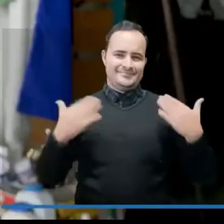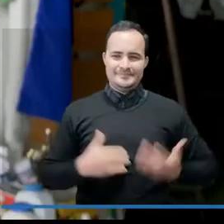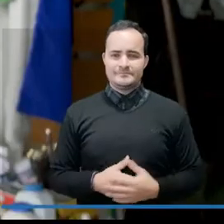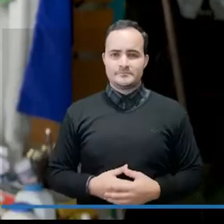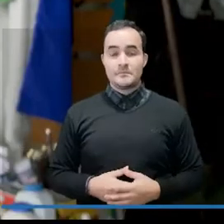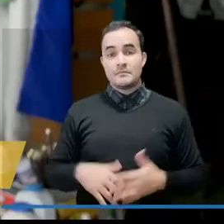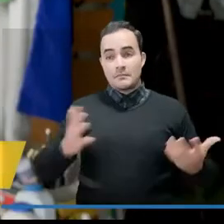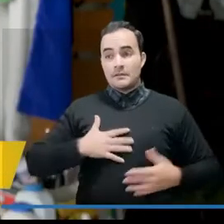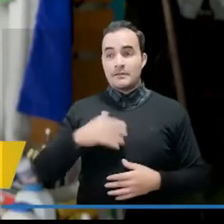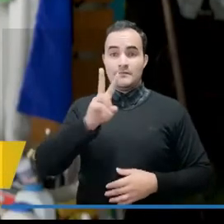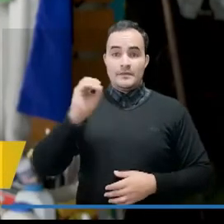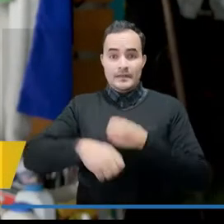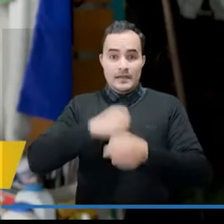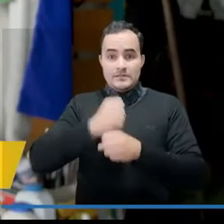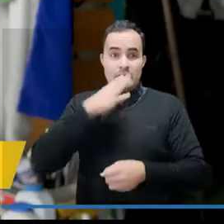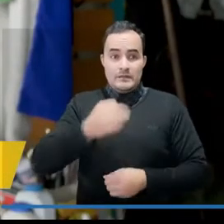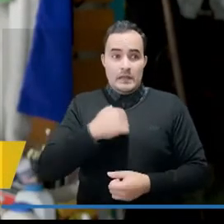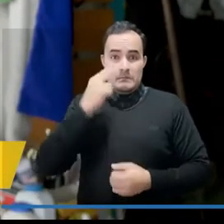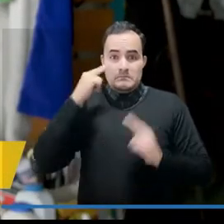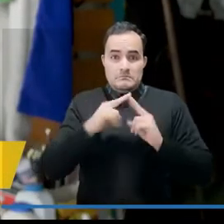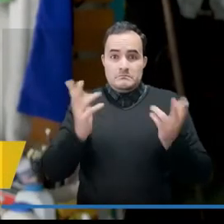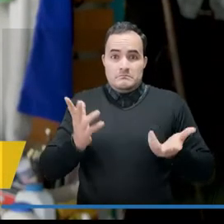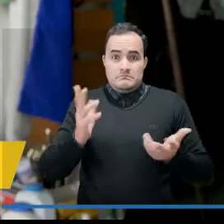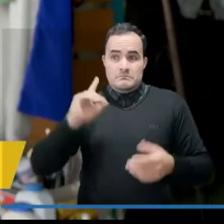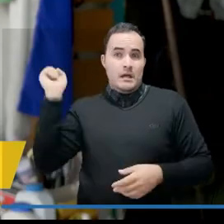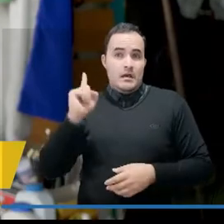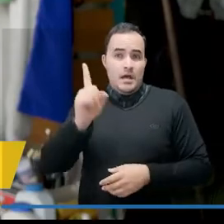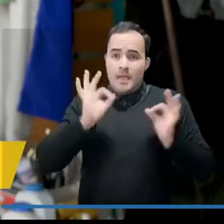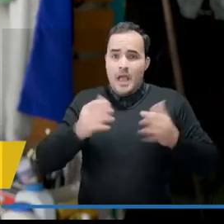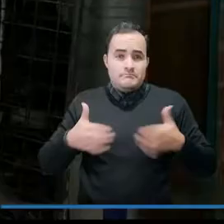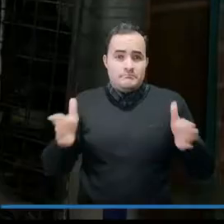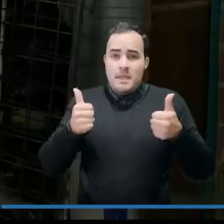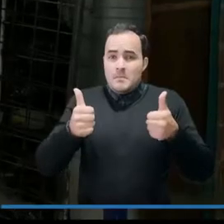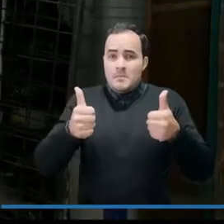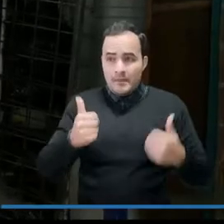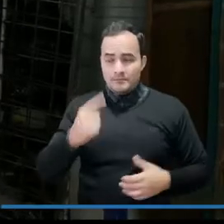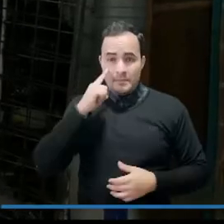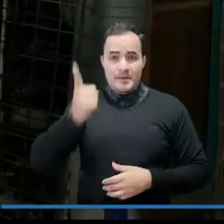En 20 años es la primera vez que nos toca cerrar el centro comercial.